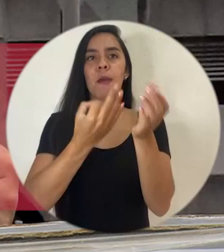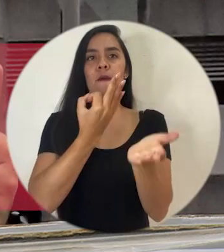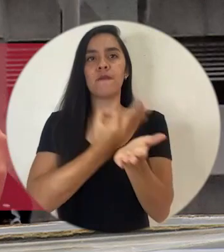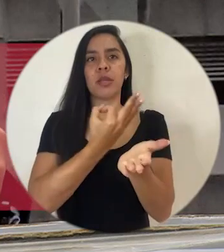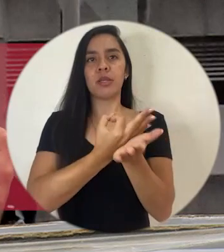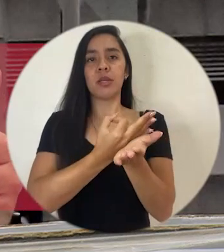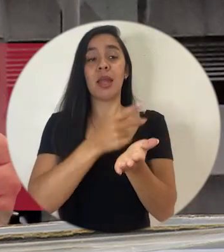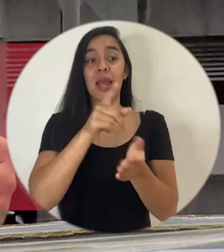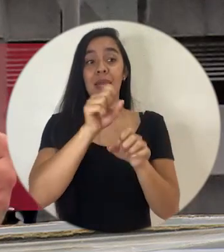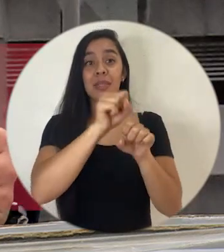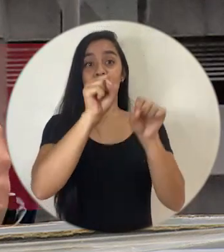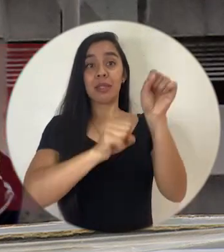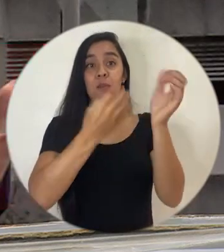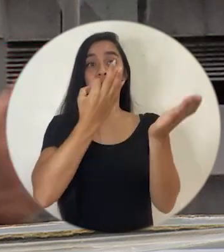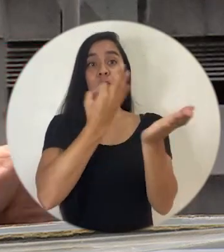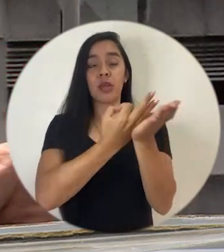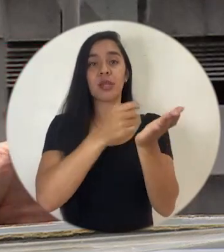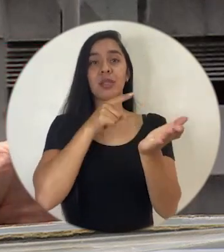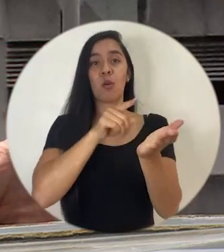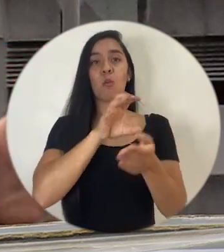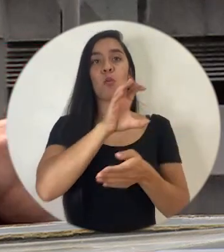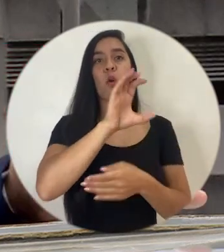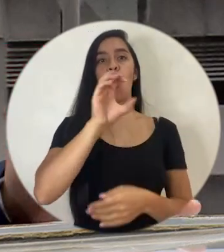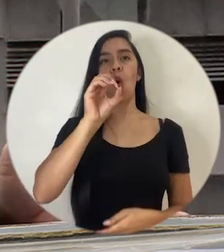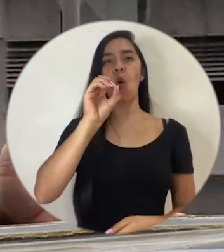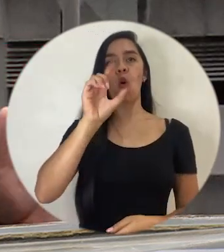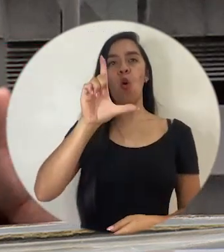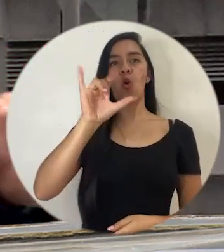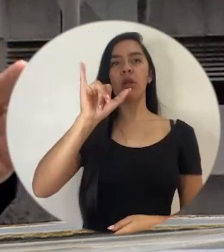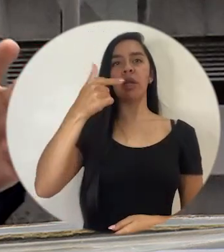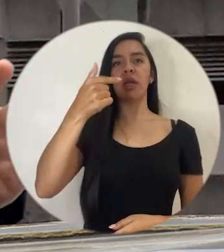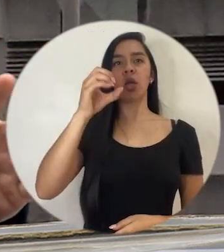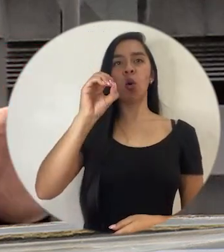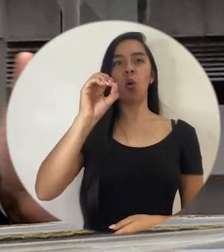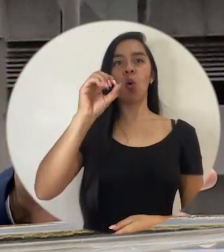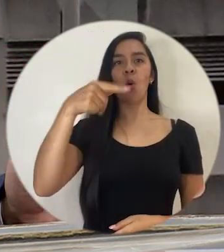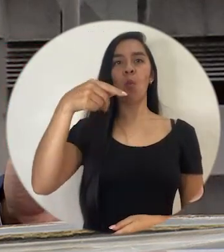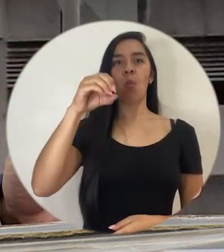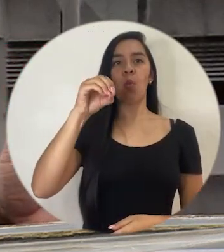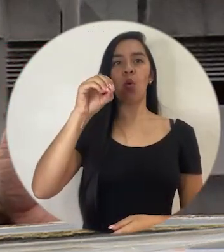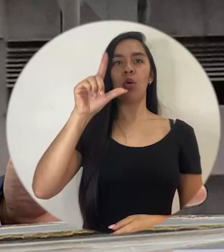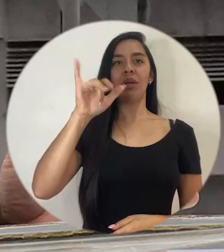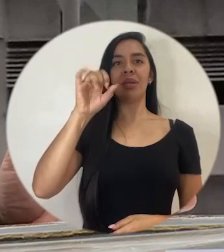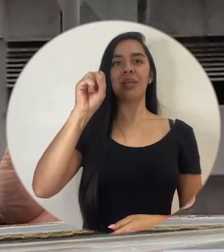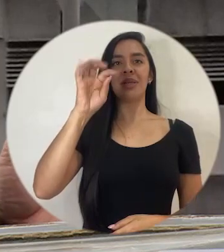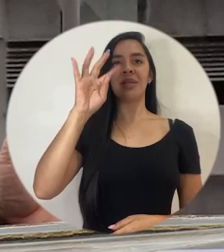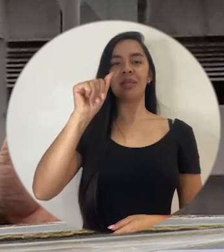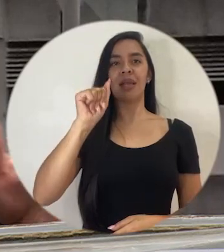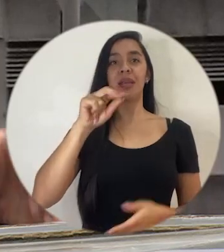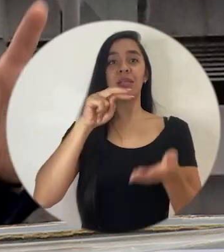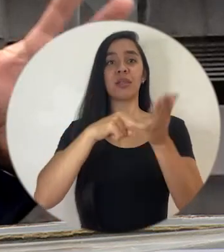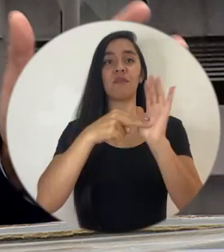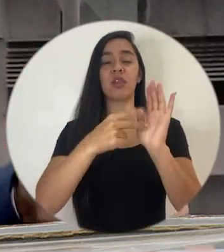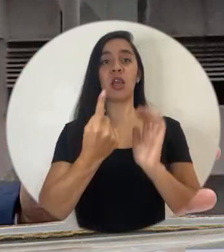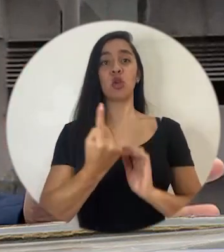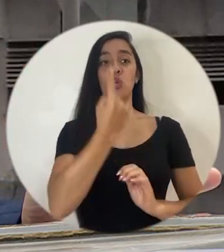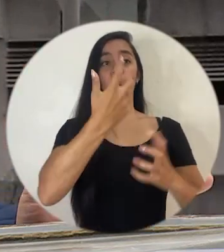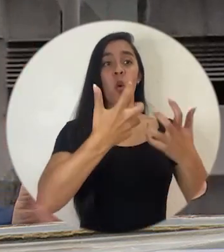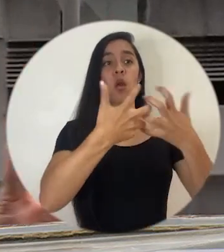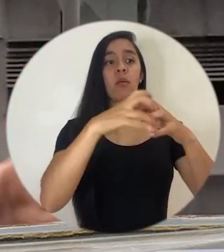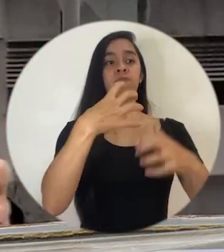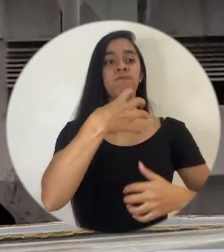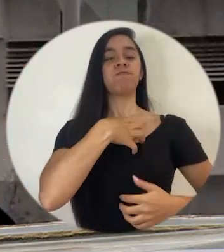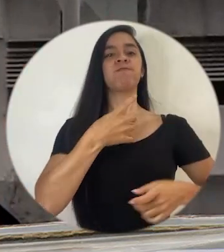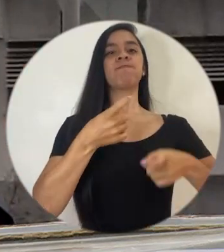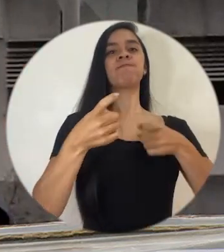sistema financiero es oligopolista por naturaleza, el oligopolio existe en el sistema financiero por naturaleza,